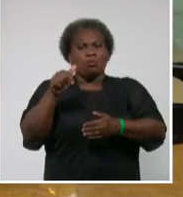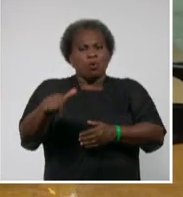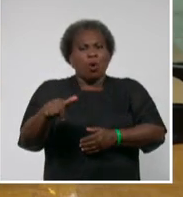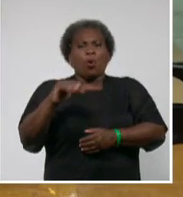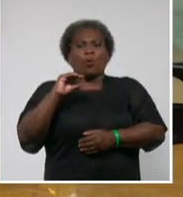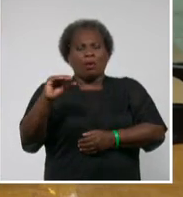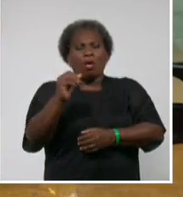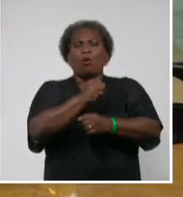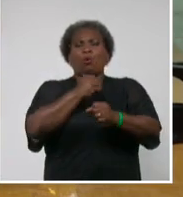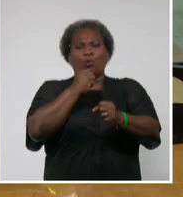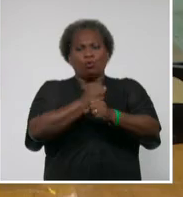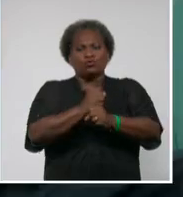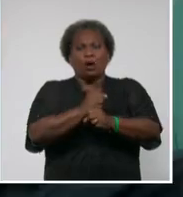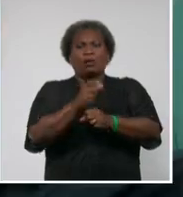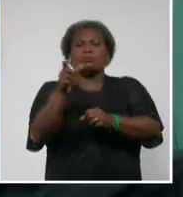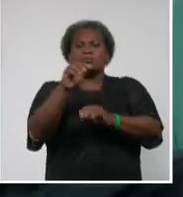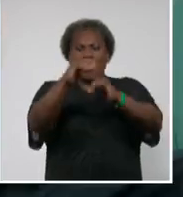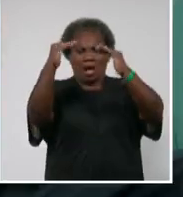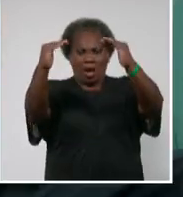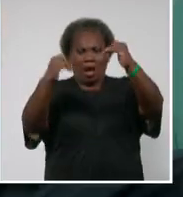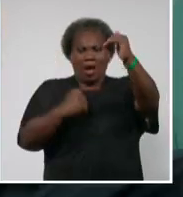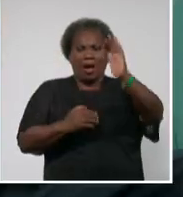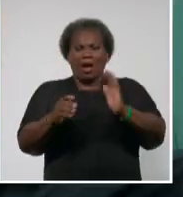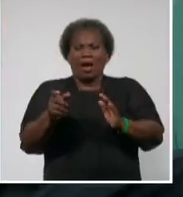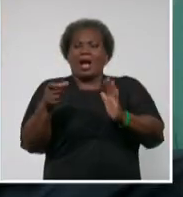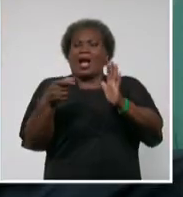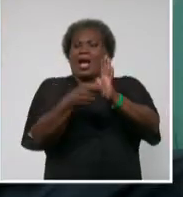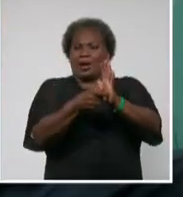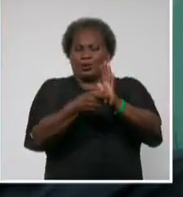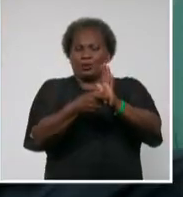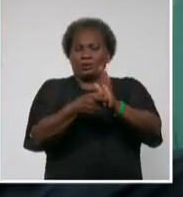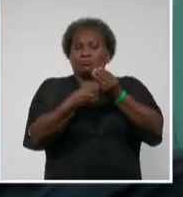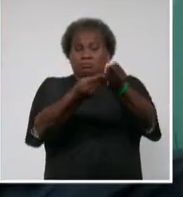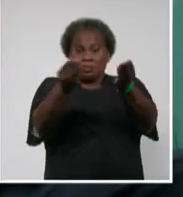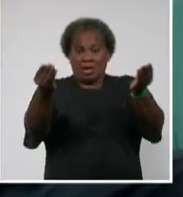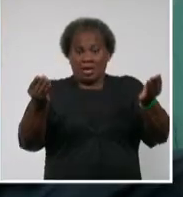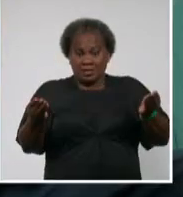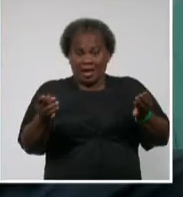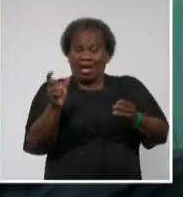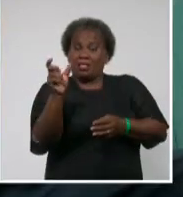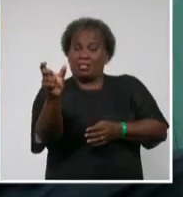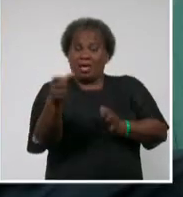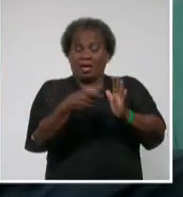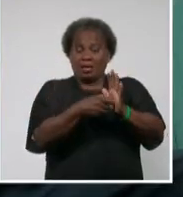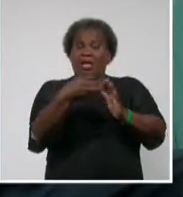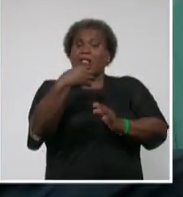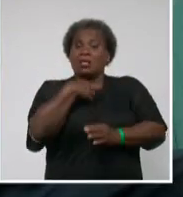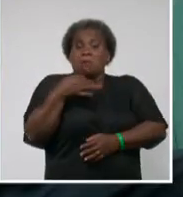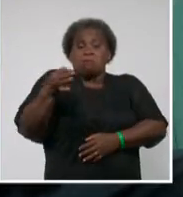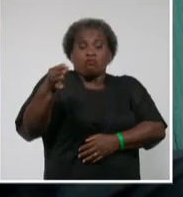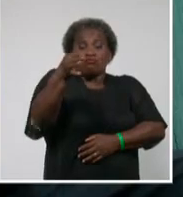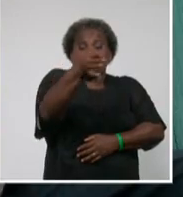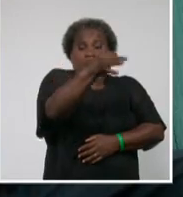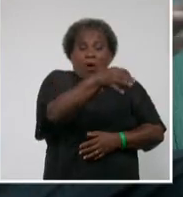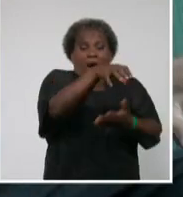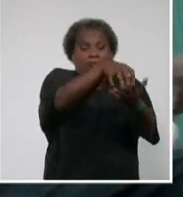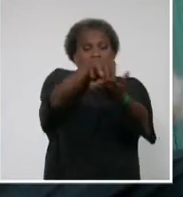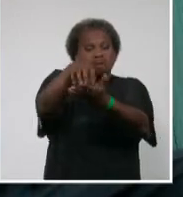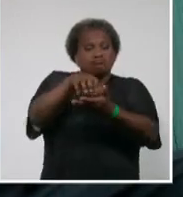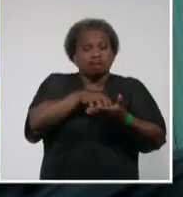usan bastante los cajeros automáticos. Para la entrega de tarjetas tenemos habilitados algunos locales en determinados municipios para